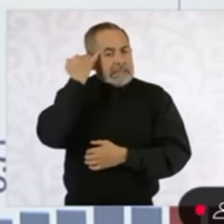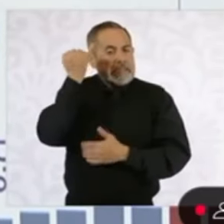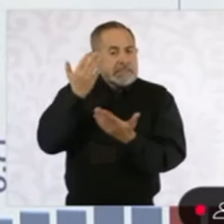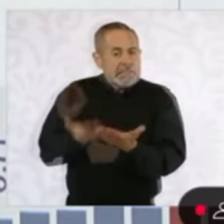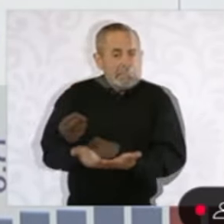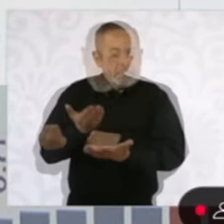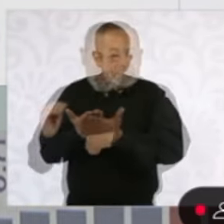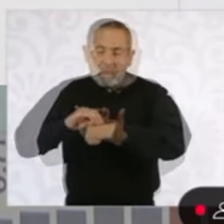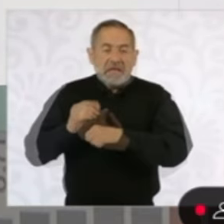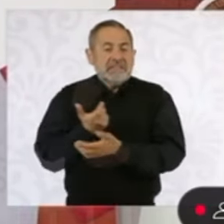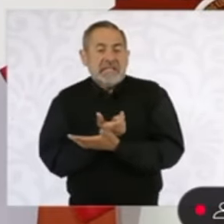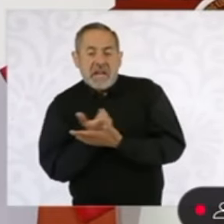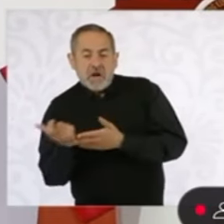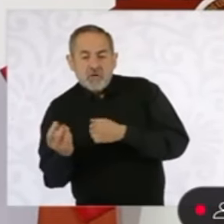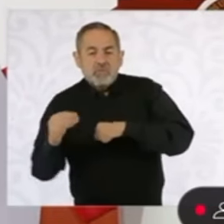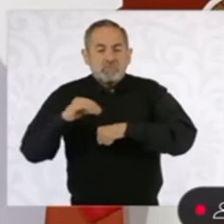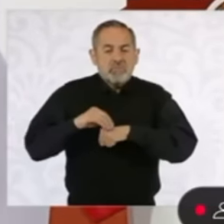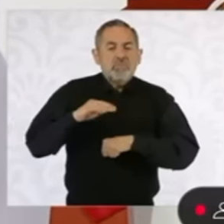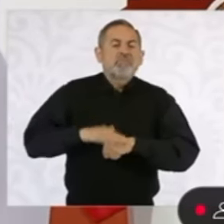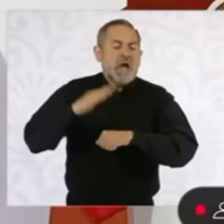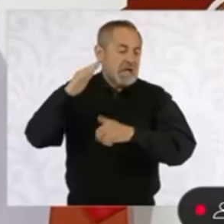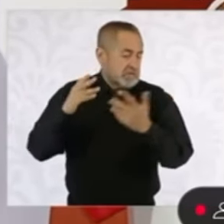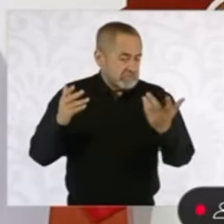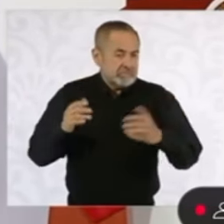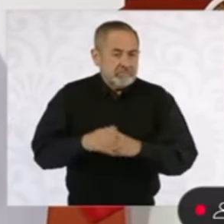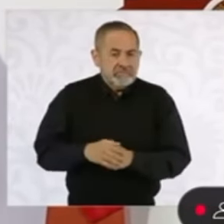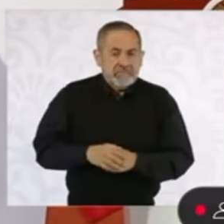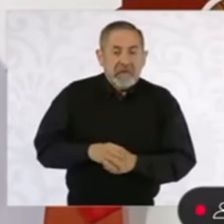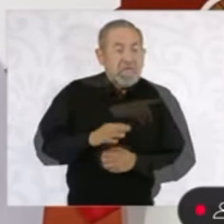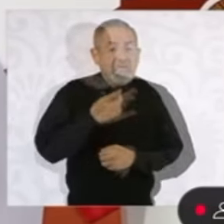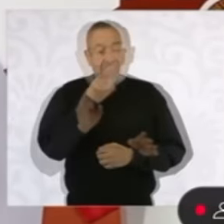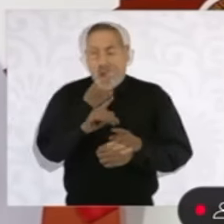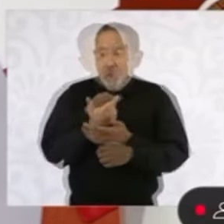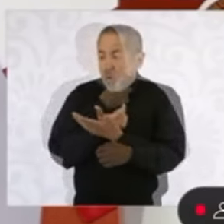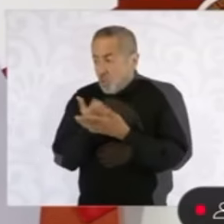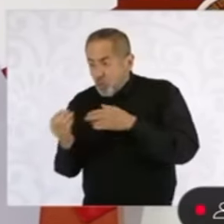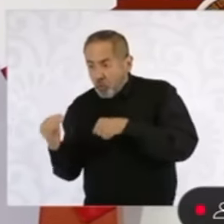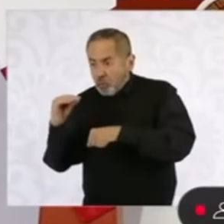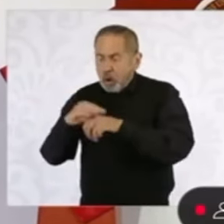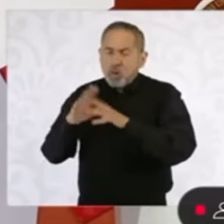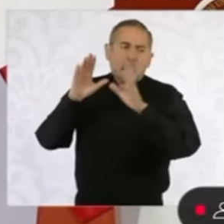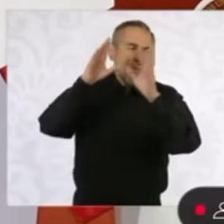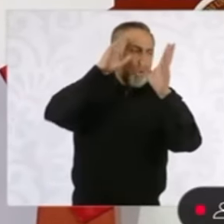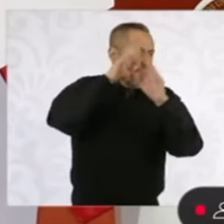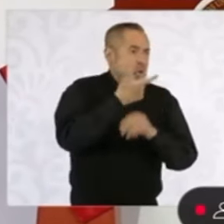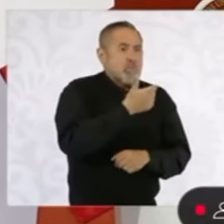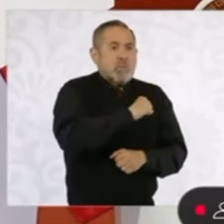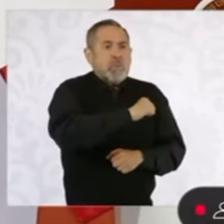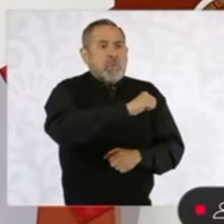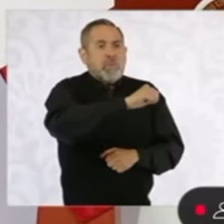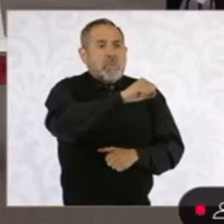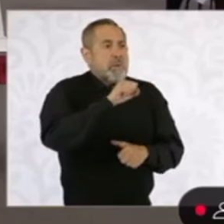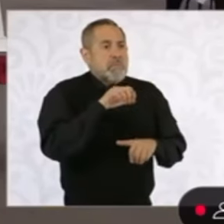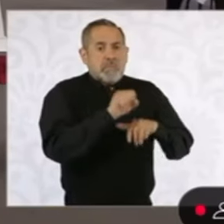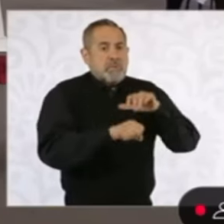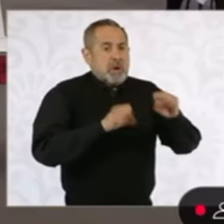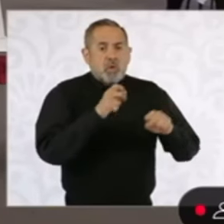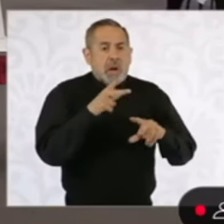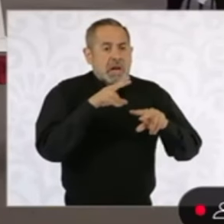los 100 puntos. Ahora decían que si esto ocurría iba a aumentar la inflación, falso. Pero además